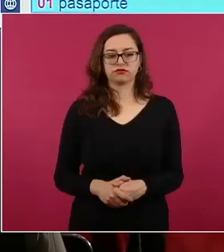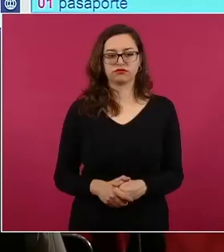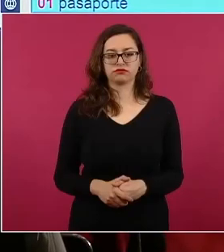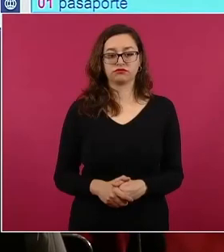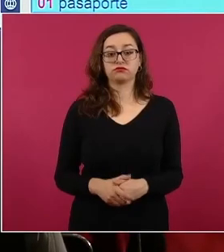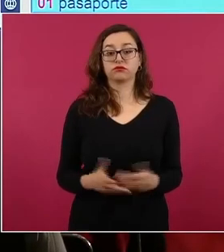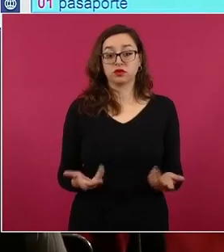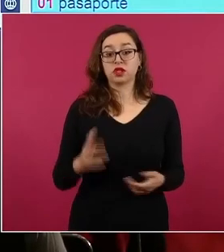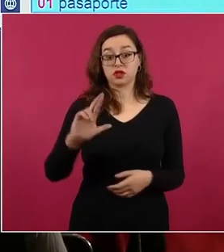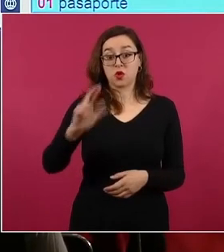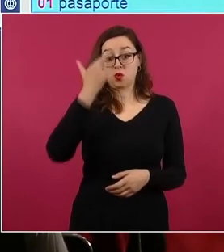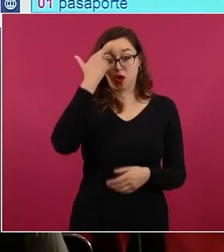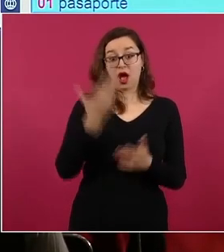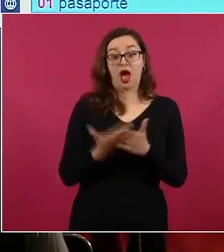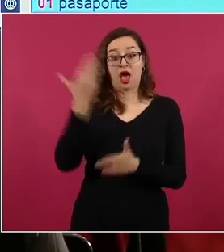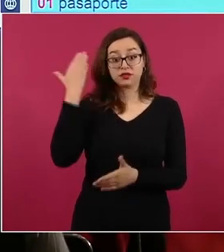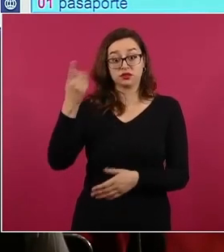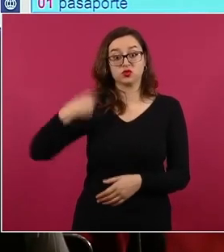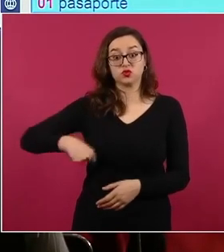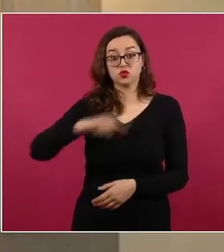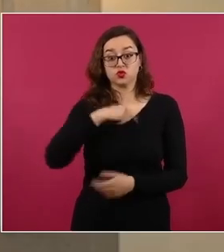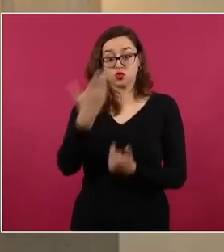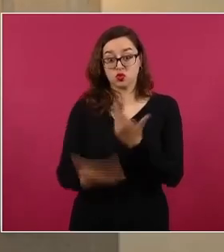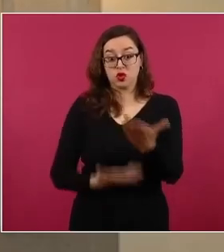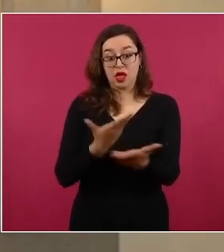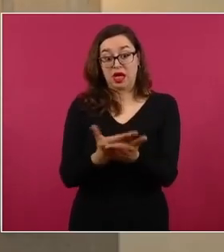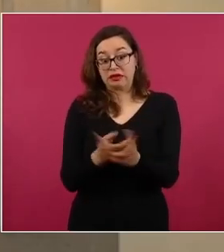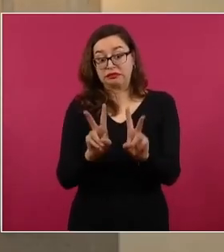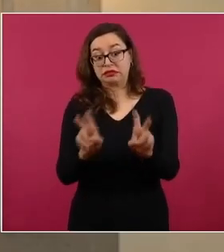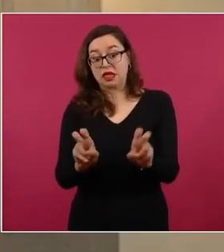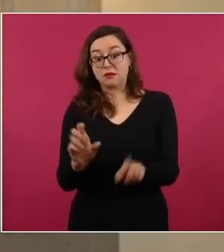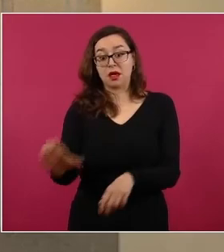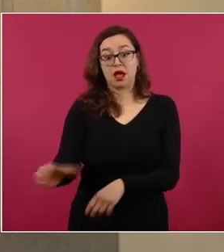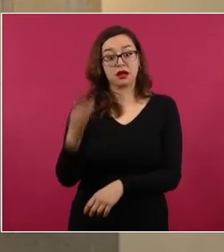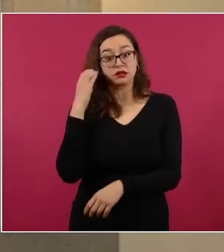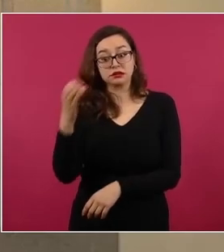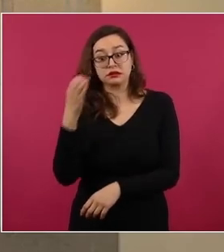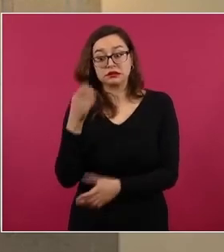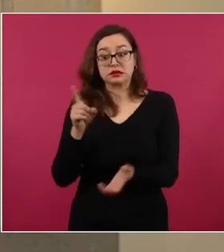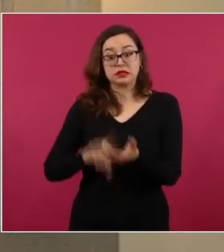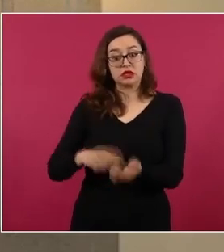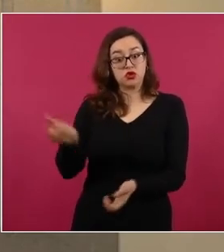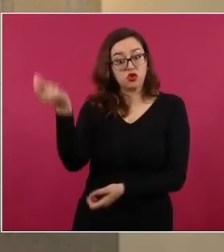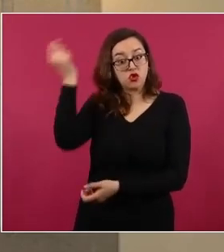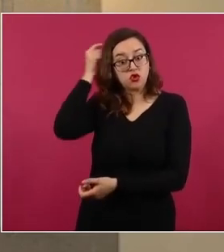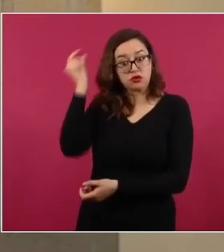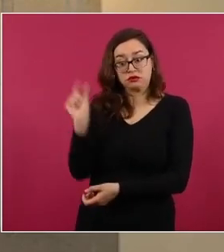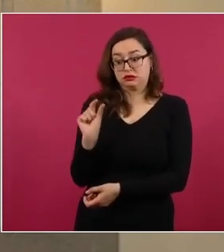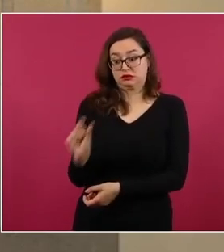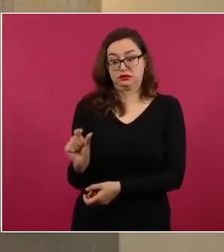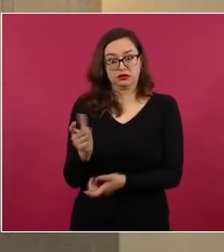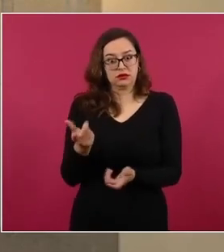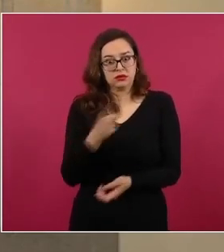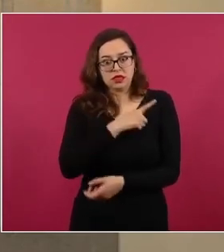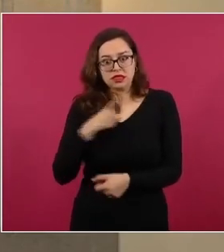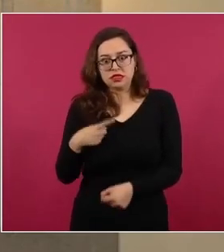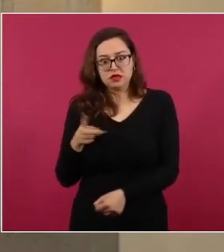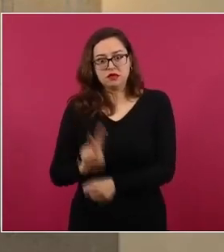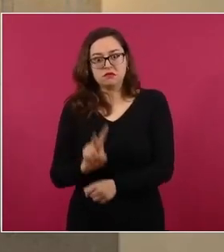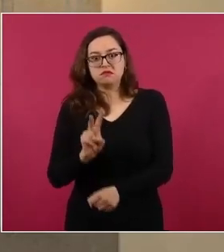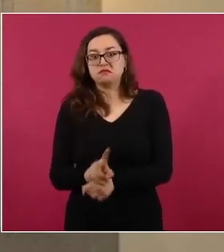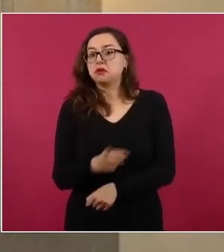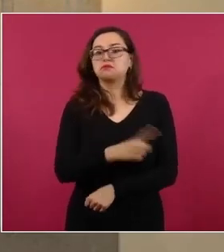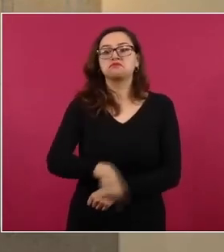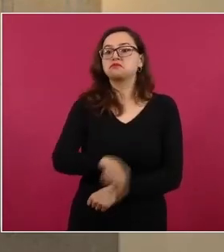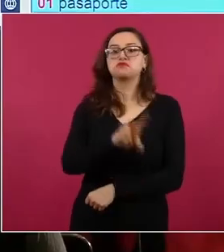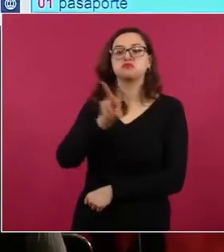ley que pretendía regular el uso de los chips de prepago para actividades criminales. Aquí ya hay este